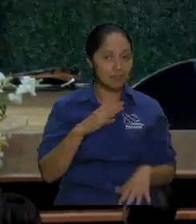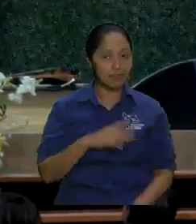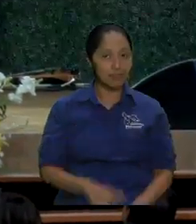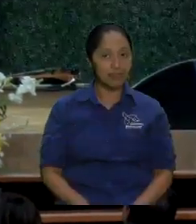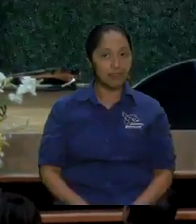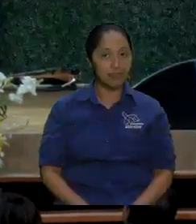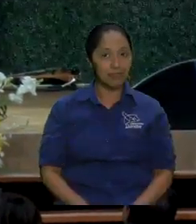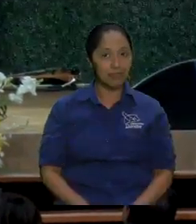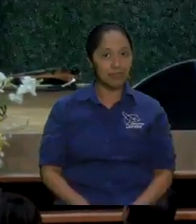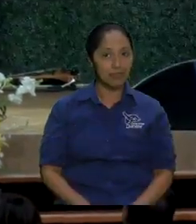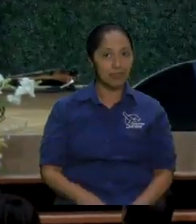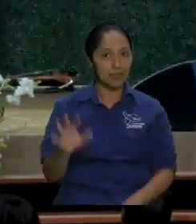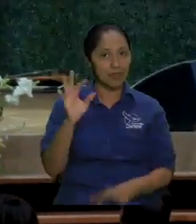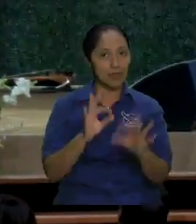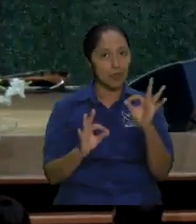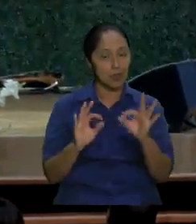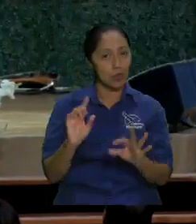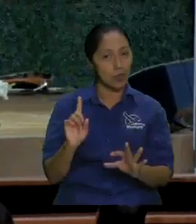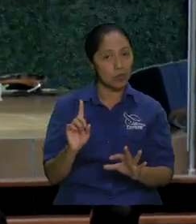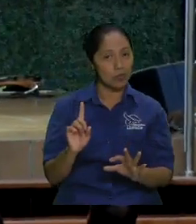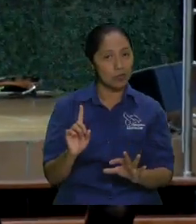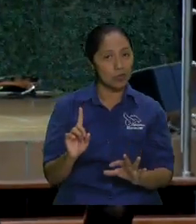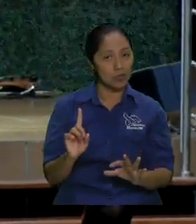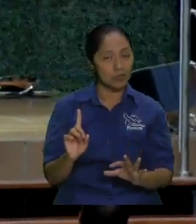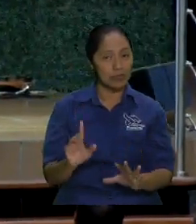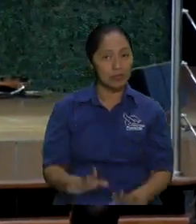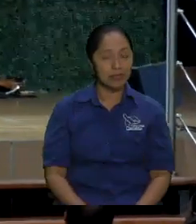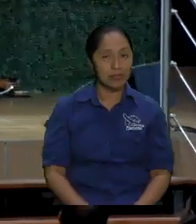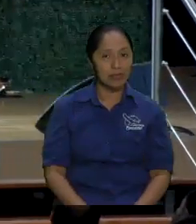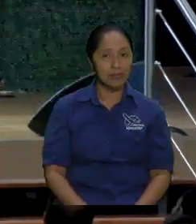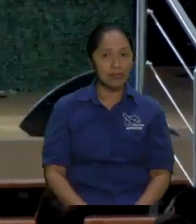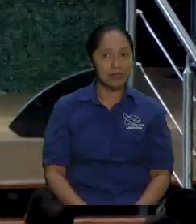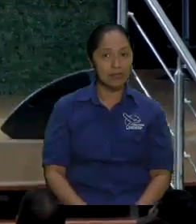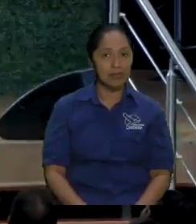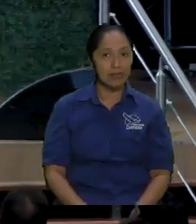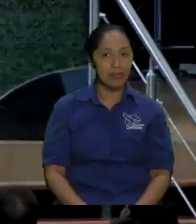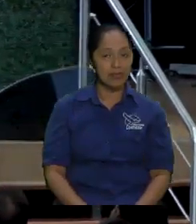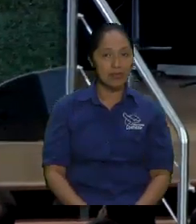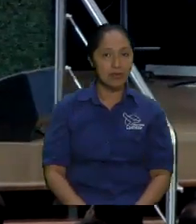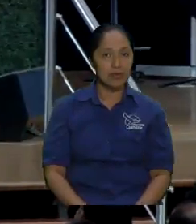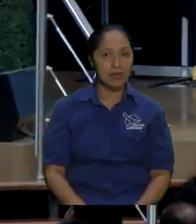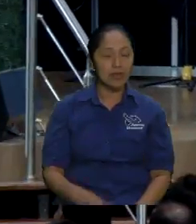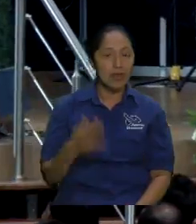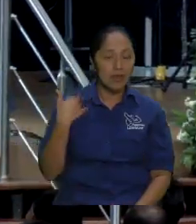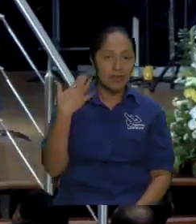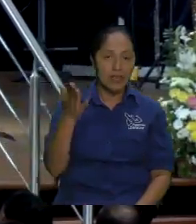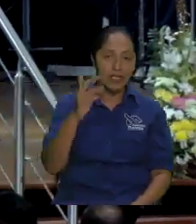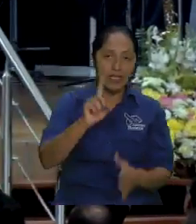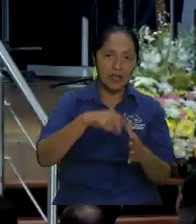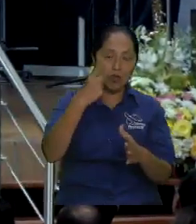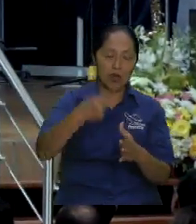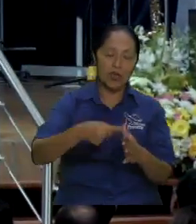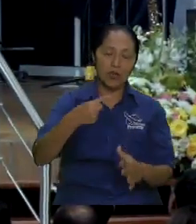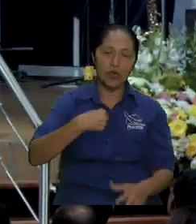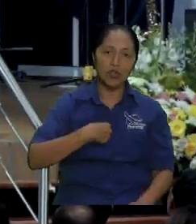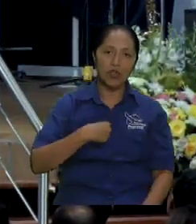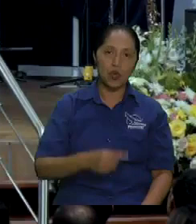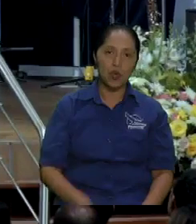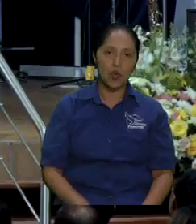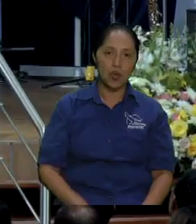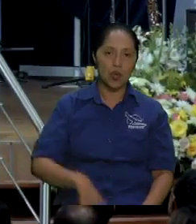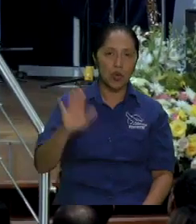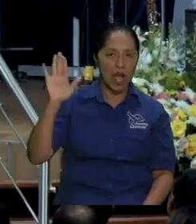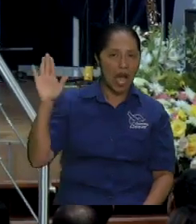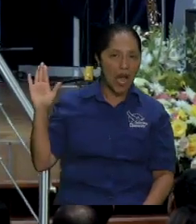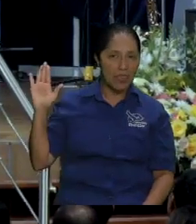de mañana en ocho feriado pero mire pues cuando yo estaba en la misión anterior ahí donde de